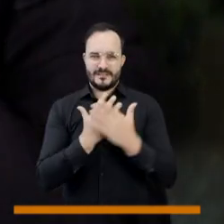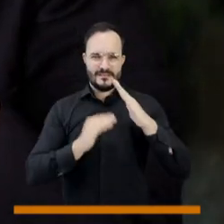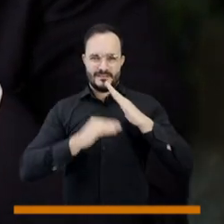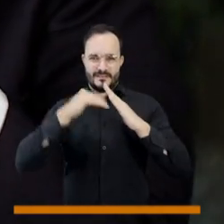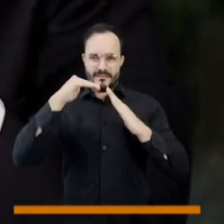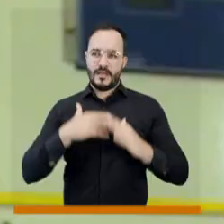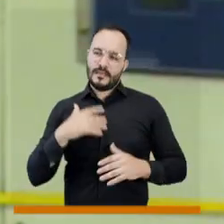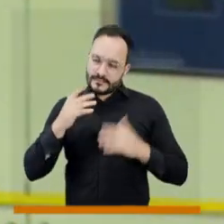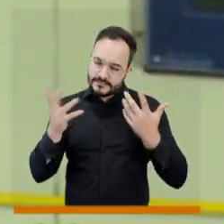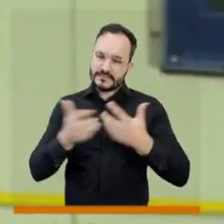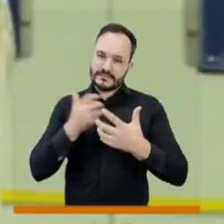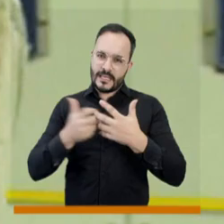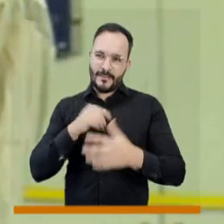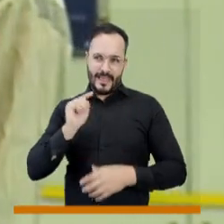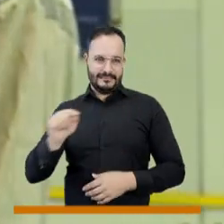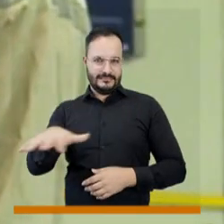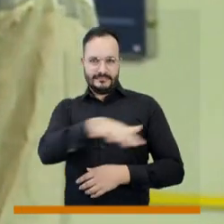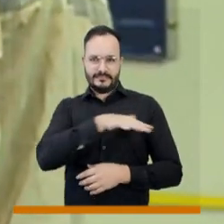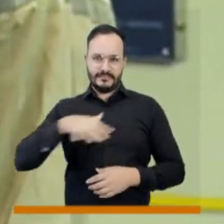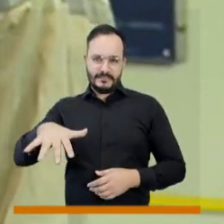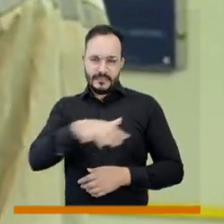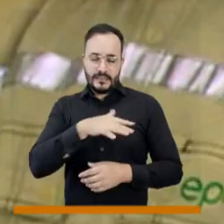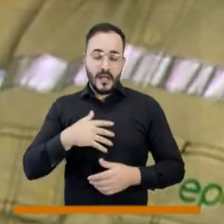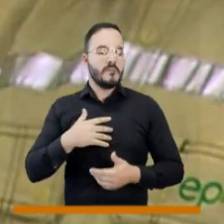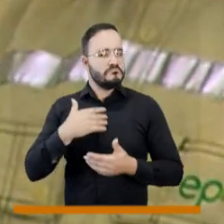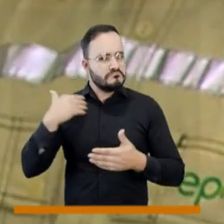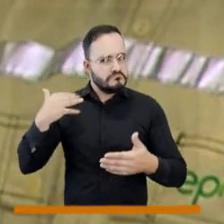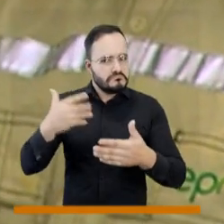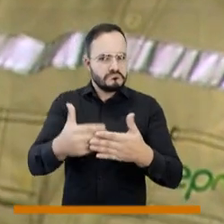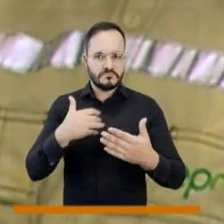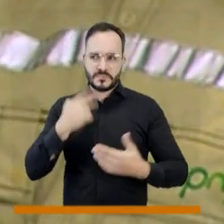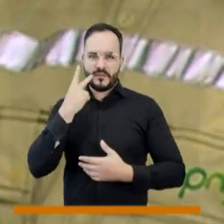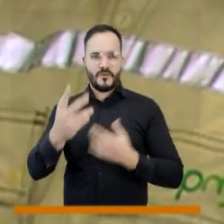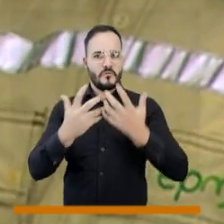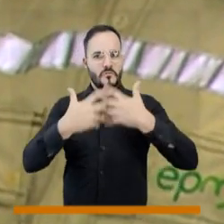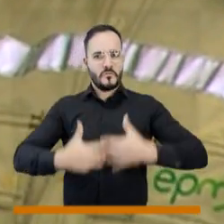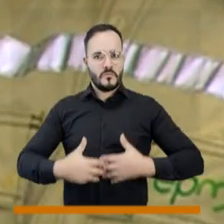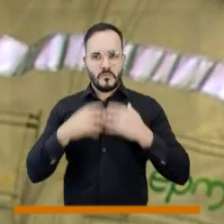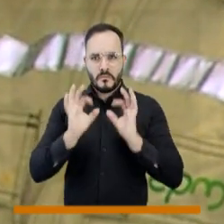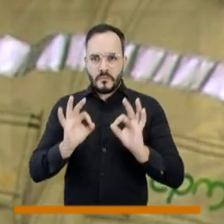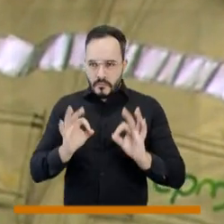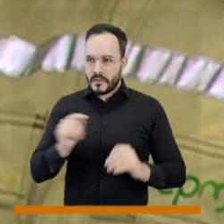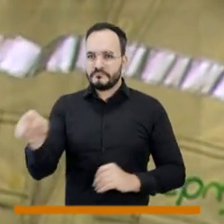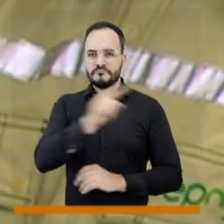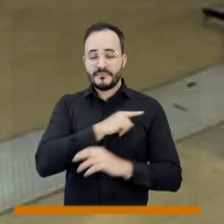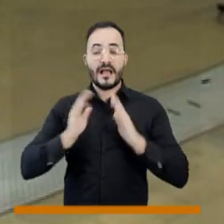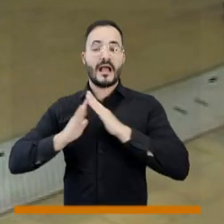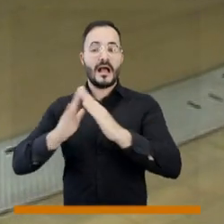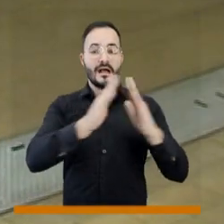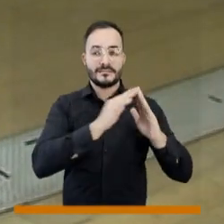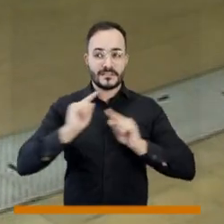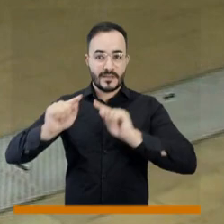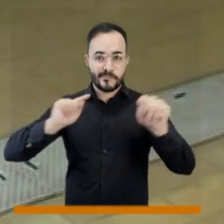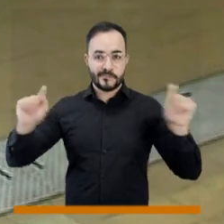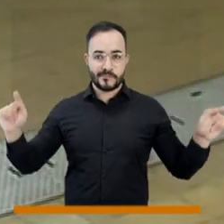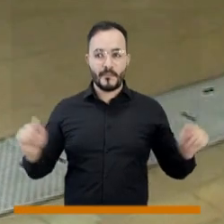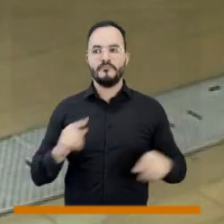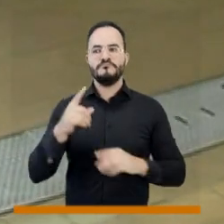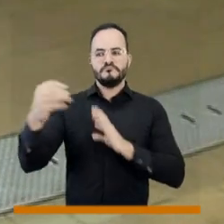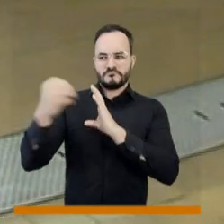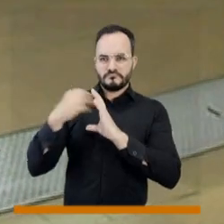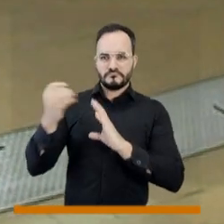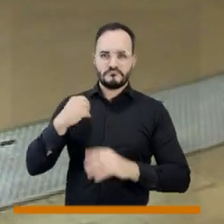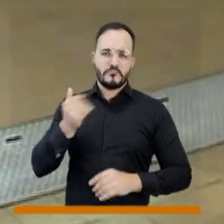un mal focalizador. Entonces, el sistema que en teoría es muy bonito, muy bueno, funciona regularmente porque hay muchos y muchas